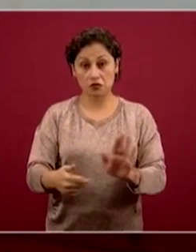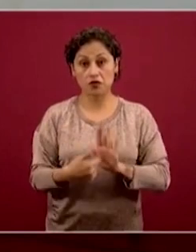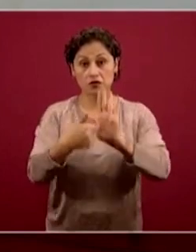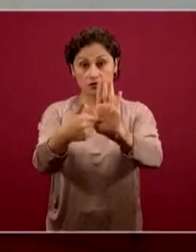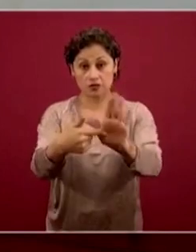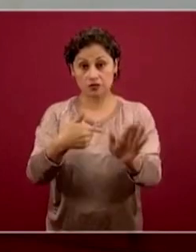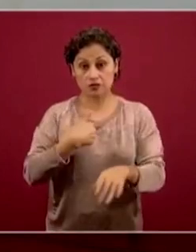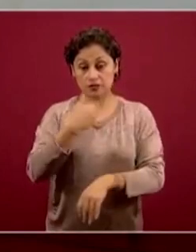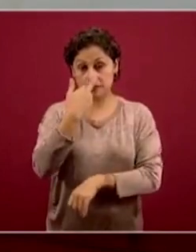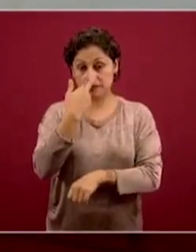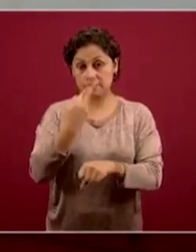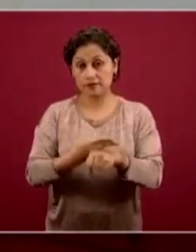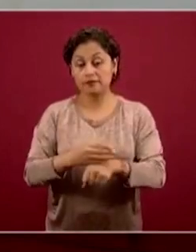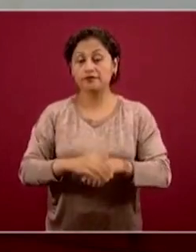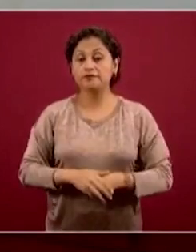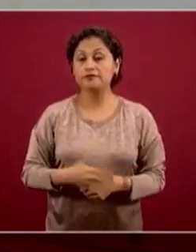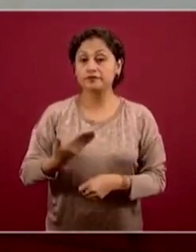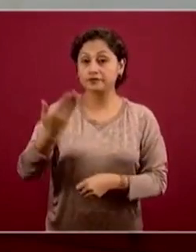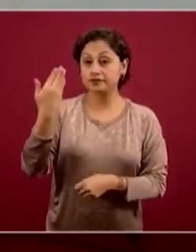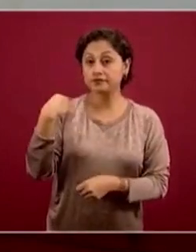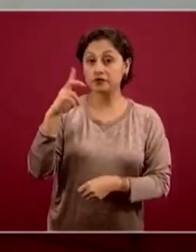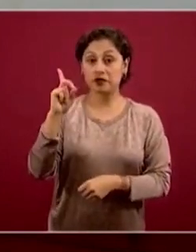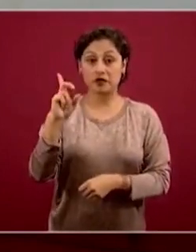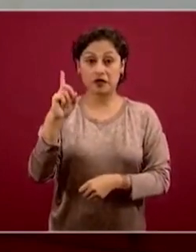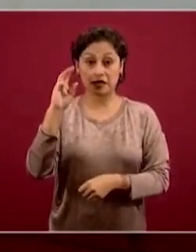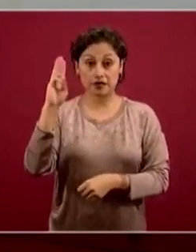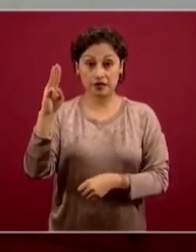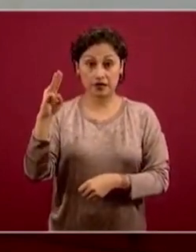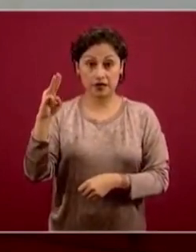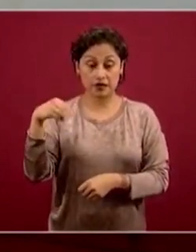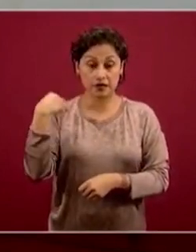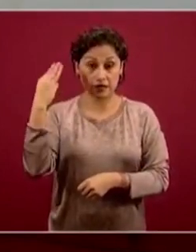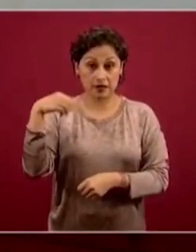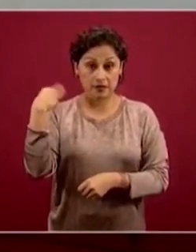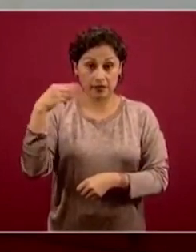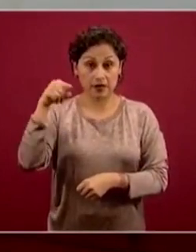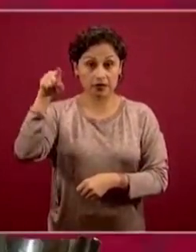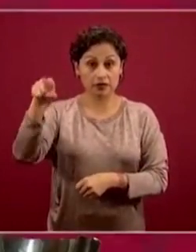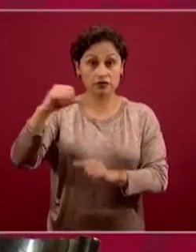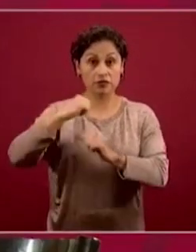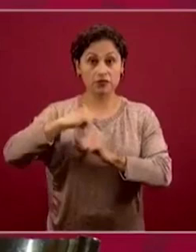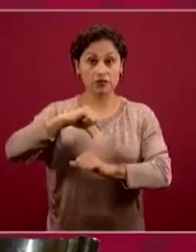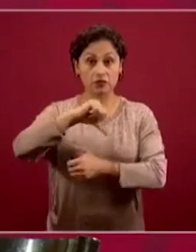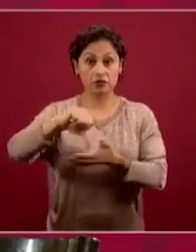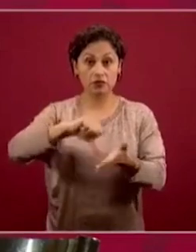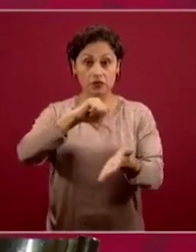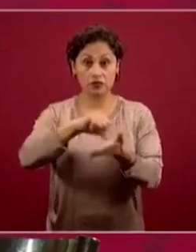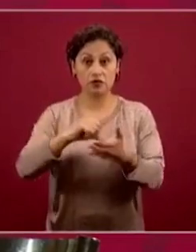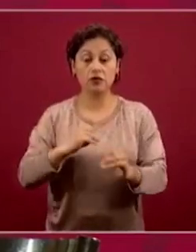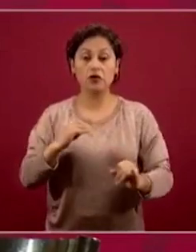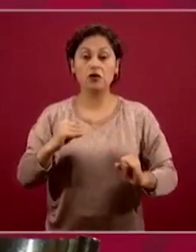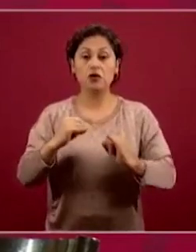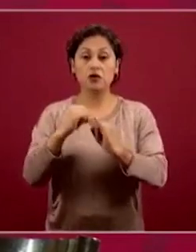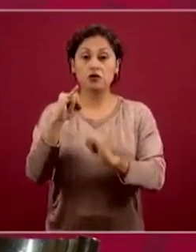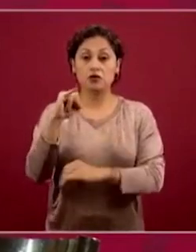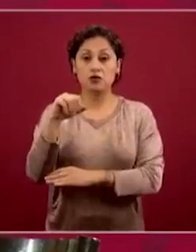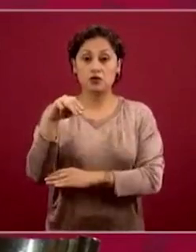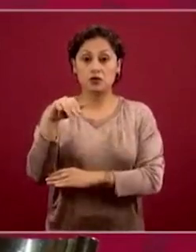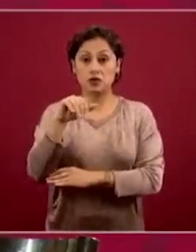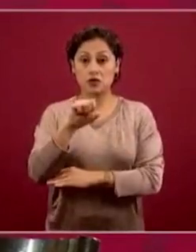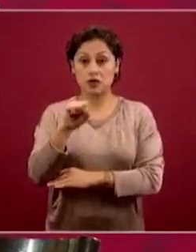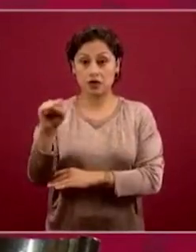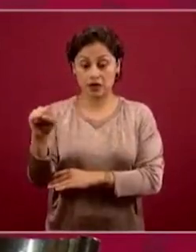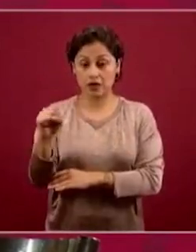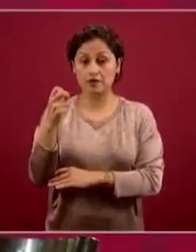de marzo, en la sesión del Comando Central del IMSS, órgano de toma de decisiones para hacer frente a la